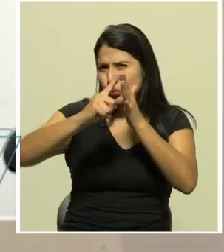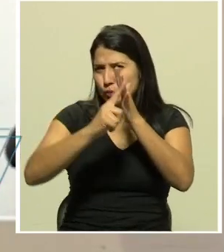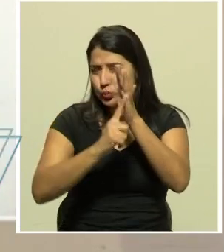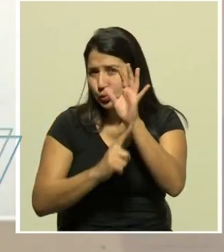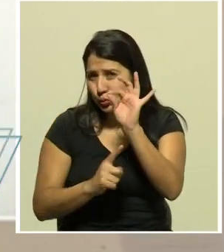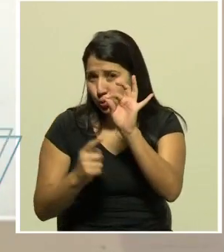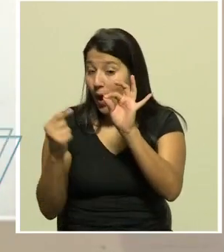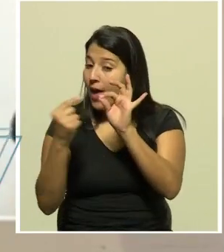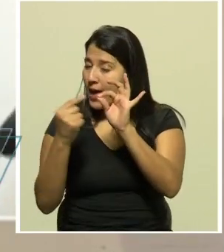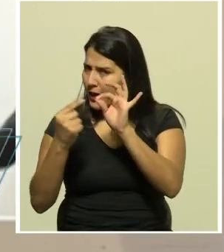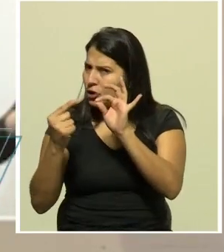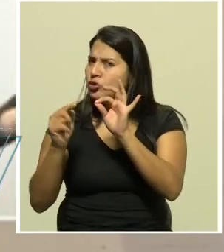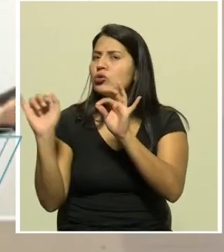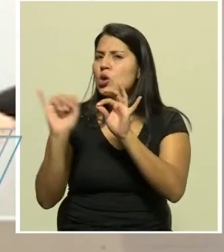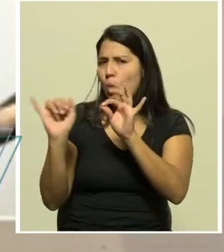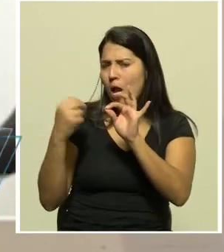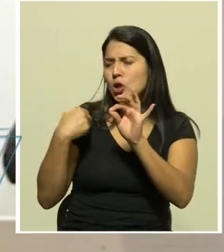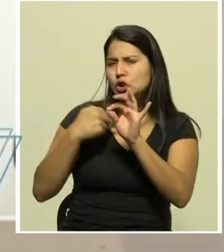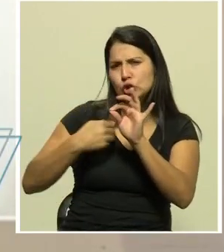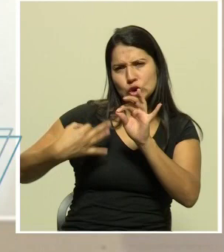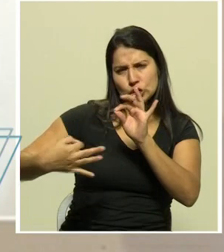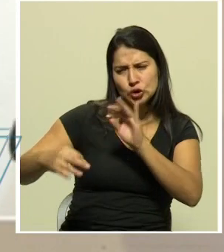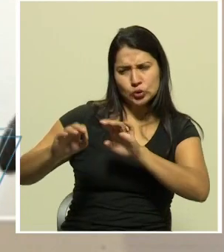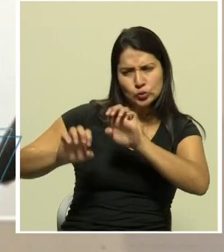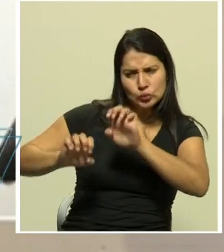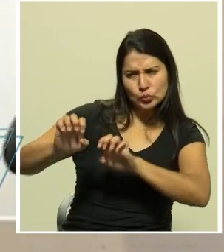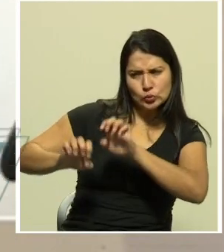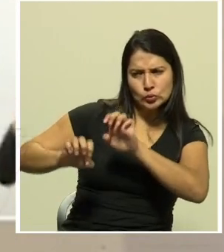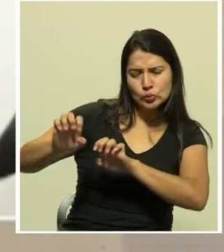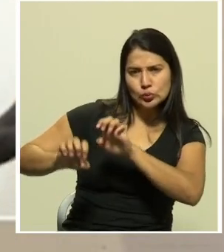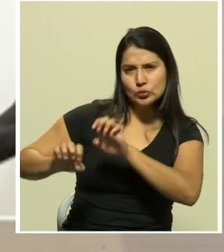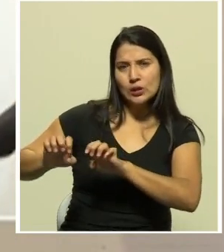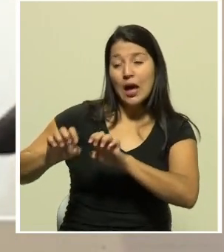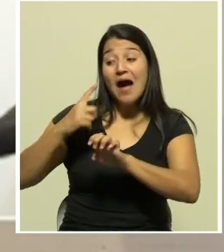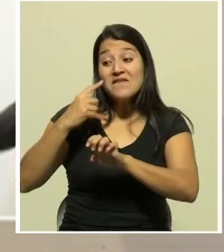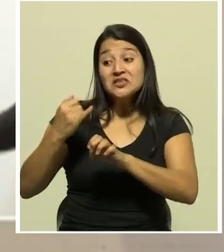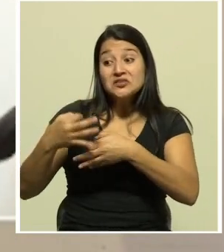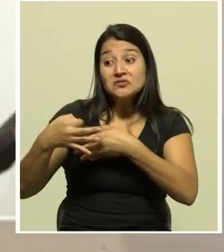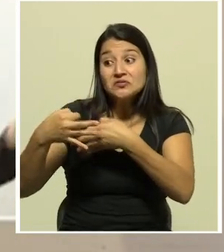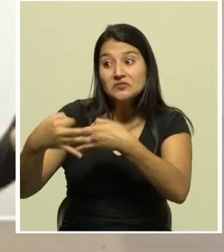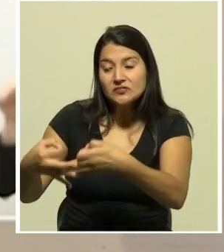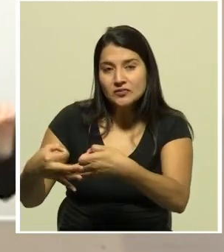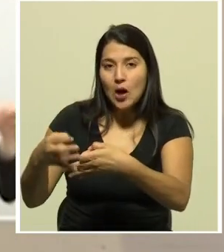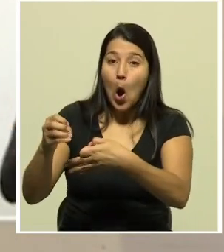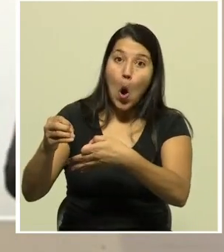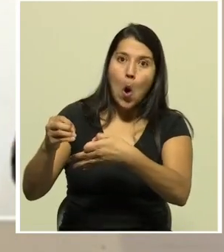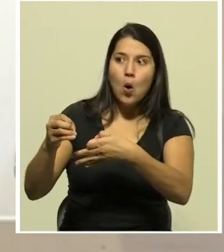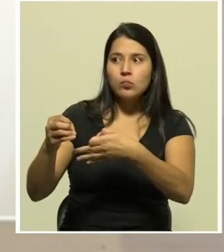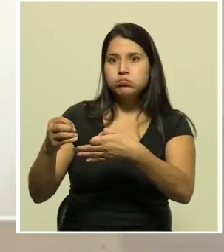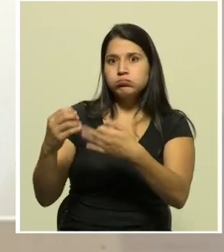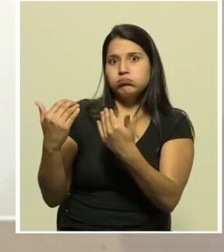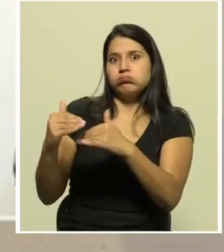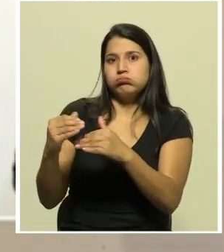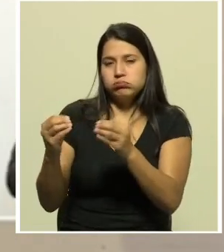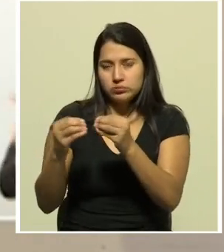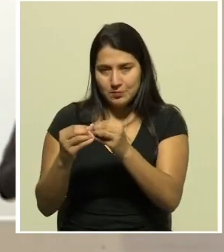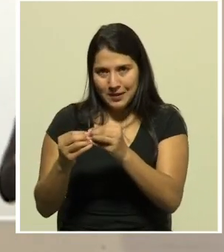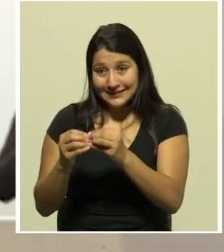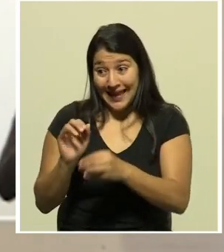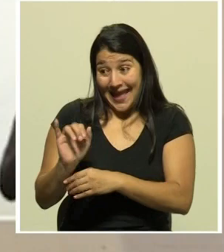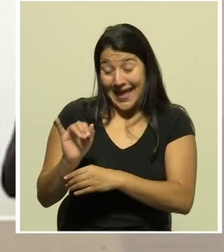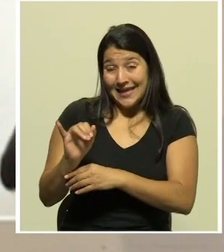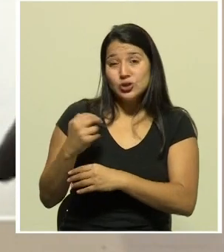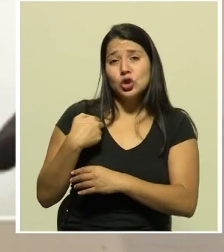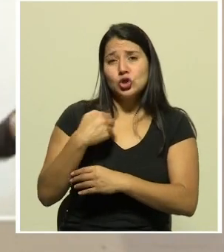está sujeto a análisis eventualmente de lo que corresponde con las aperturas. Y eso se va a estar anunciando